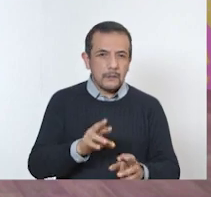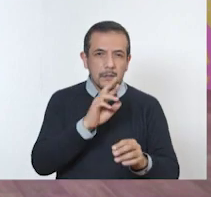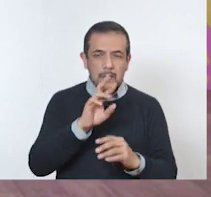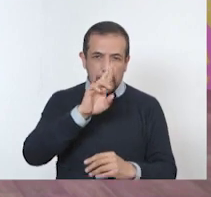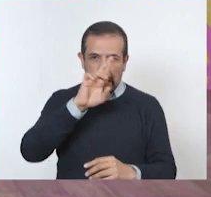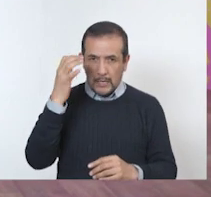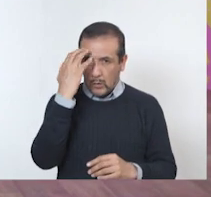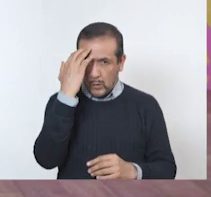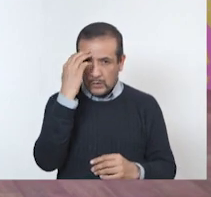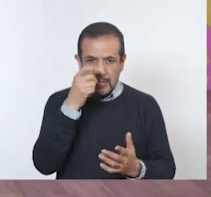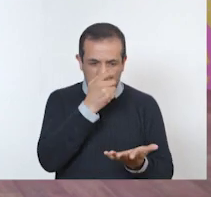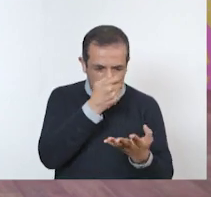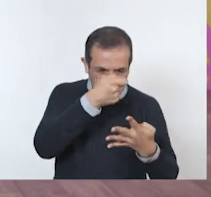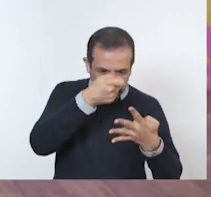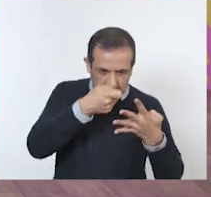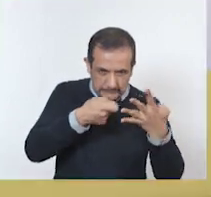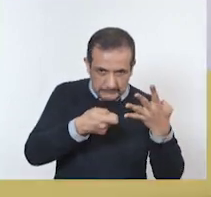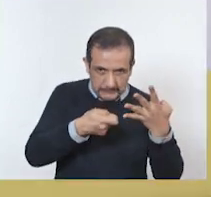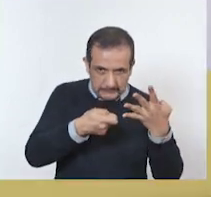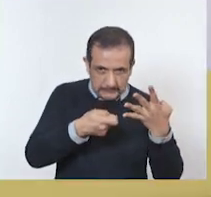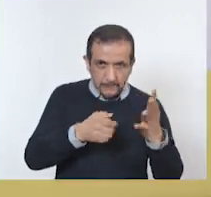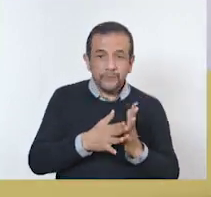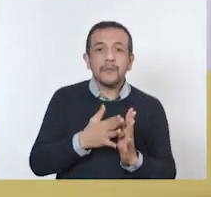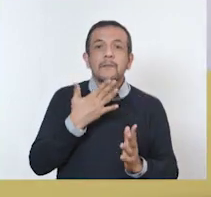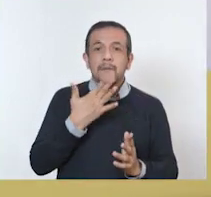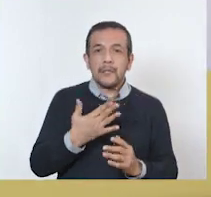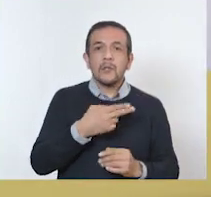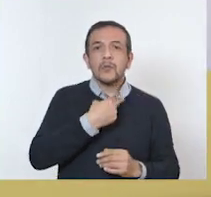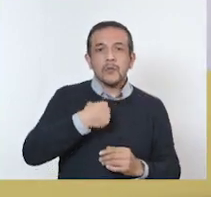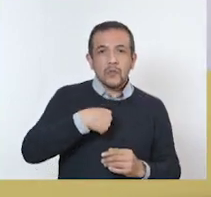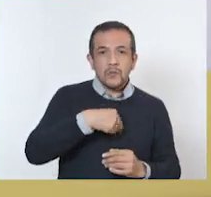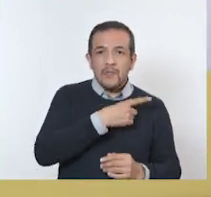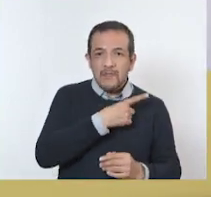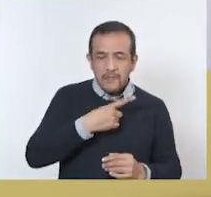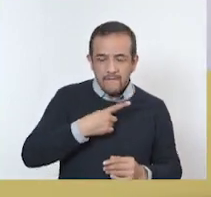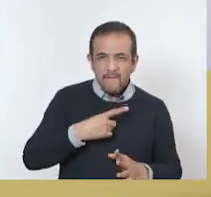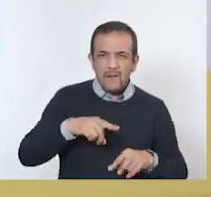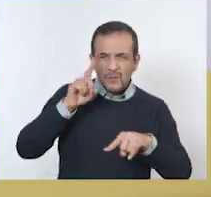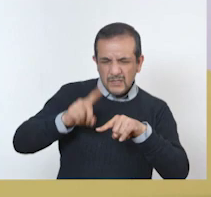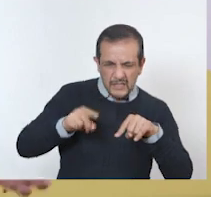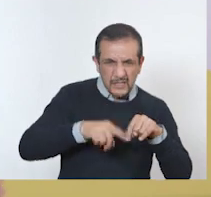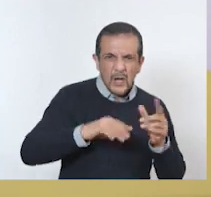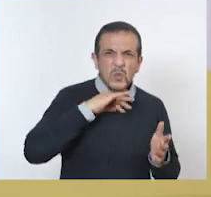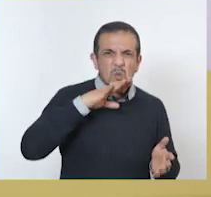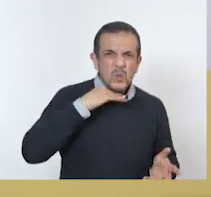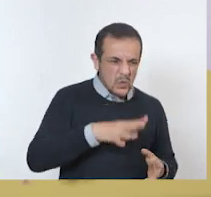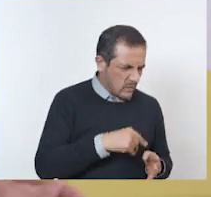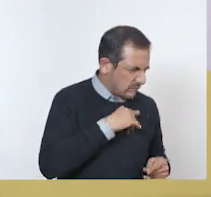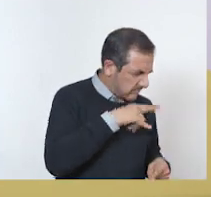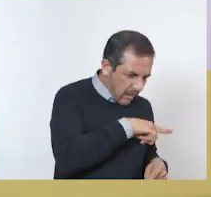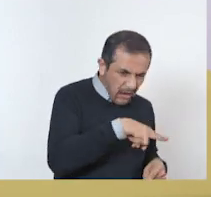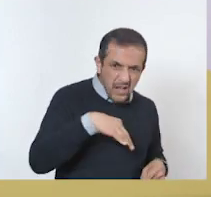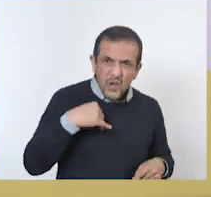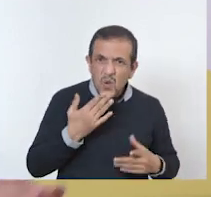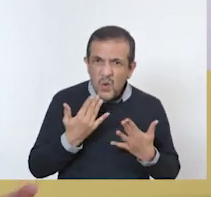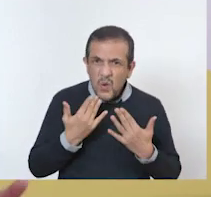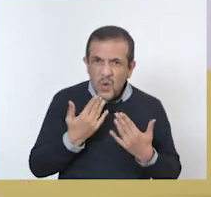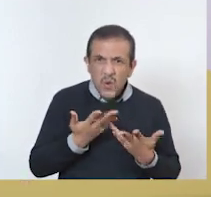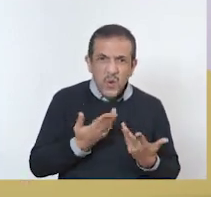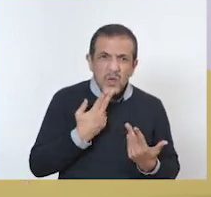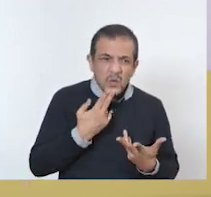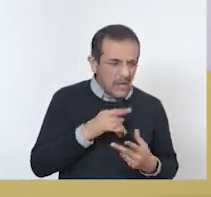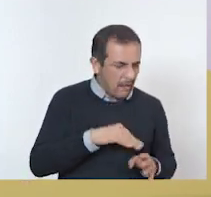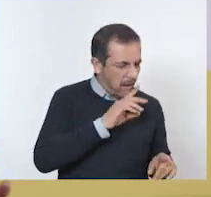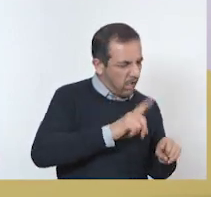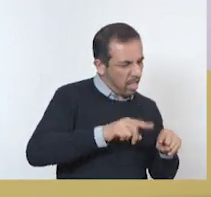de que tienes que tratar los, que se llama la descacharización, que quitar las llantas viejas que están en los patios, porque se acumula el agua,